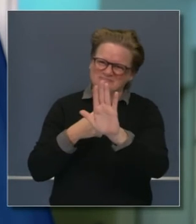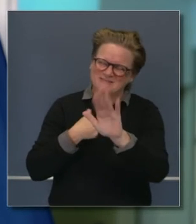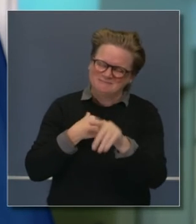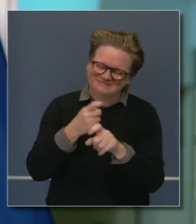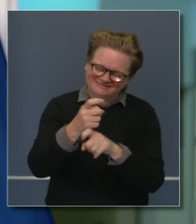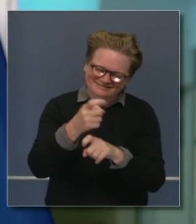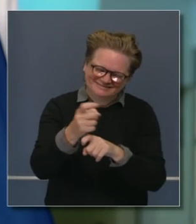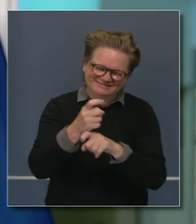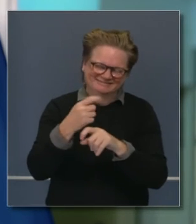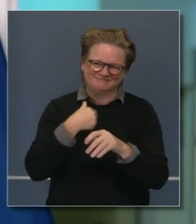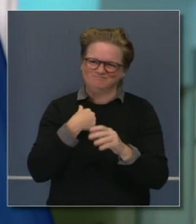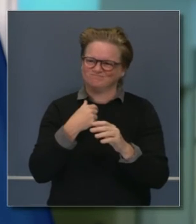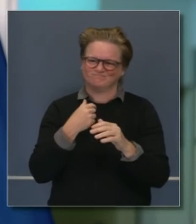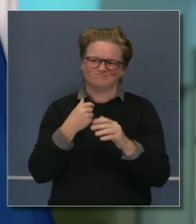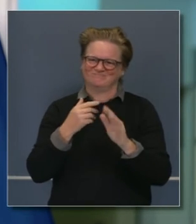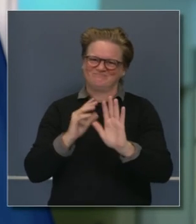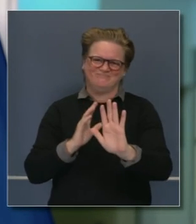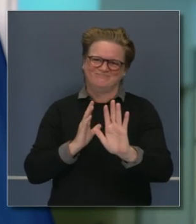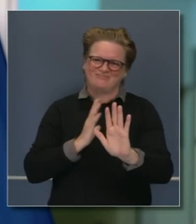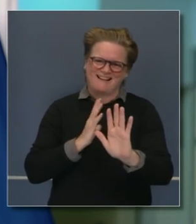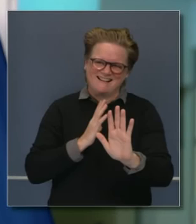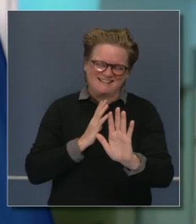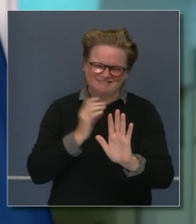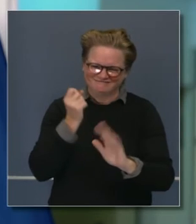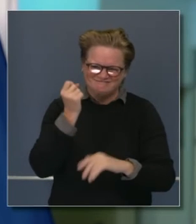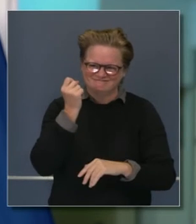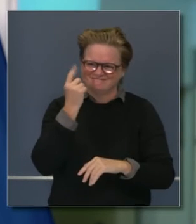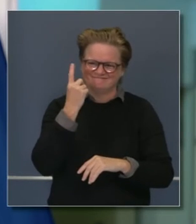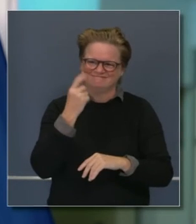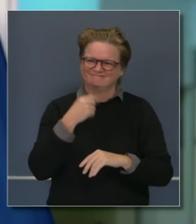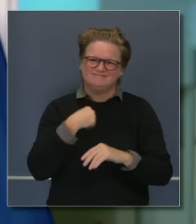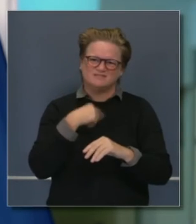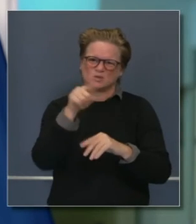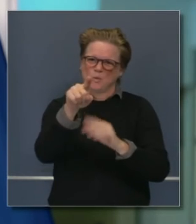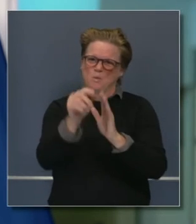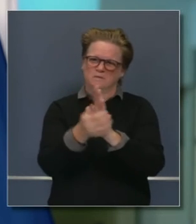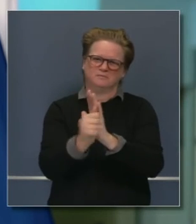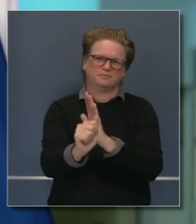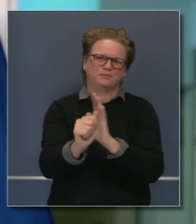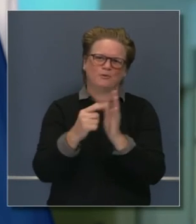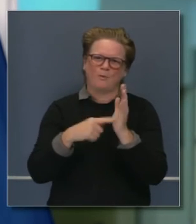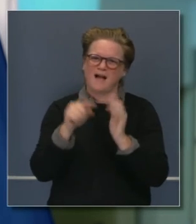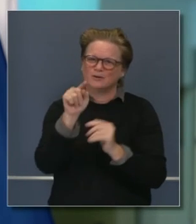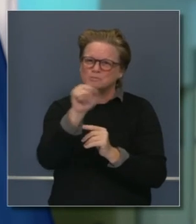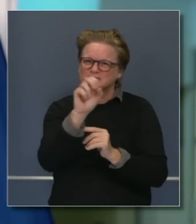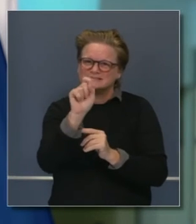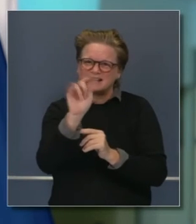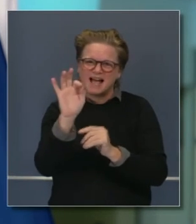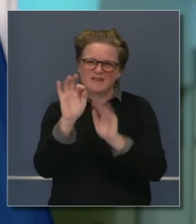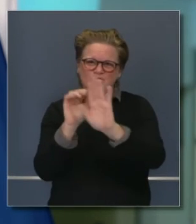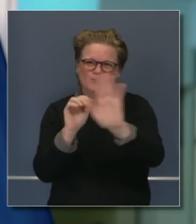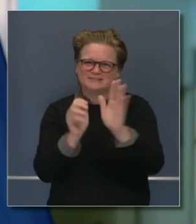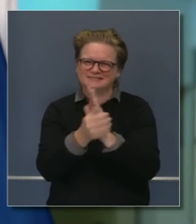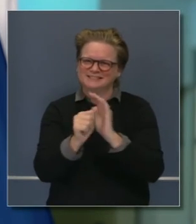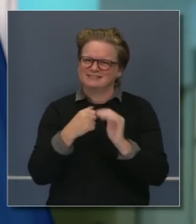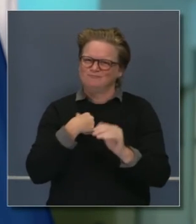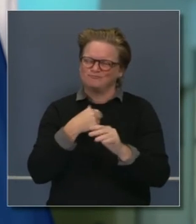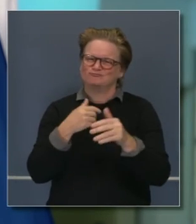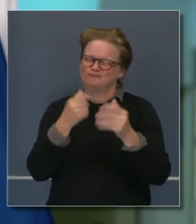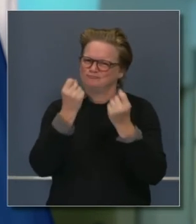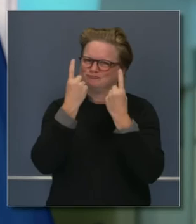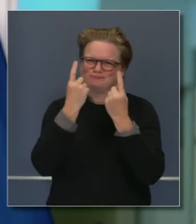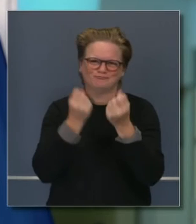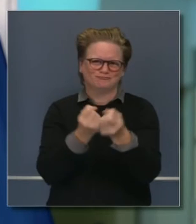decisiones, pero realmente sí tenemos a muchísimas personas talentosas. Y es maravilloso ver a algunas de esas personas en la posible lista corta